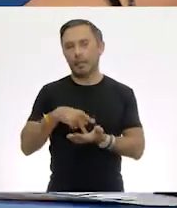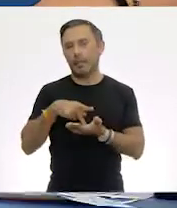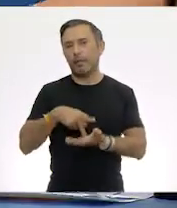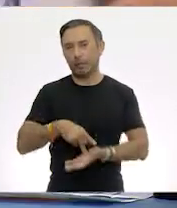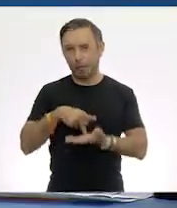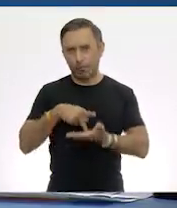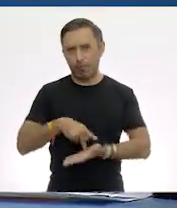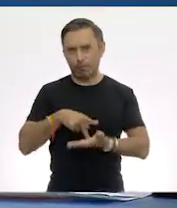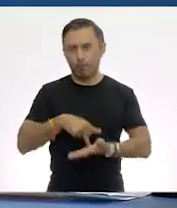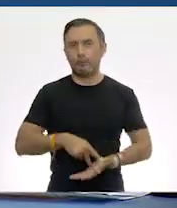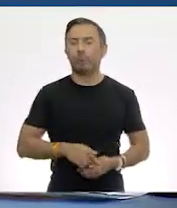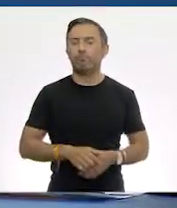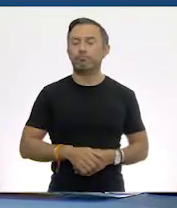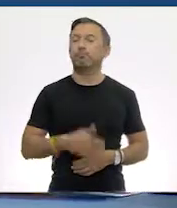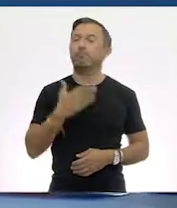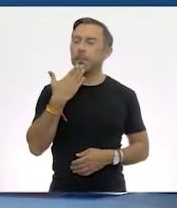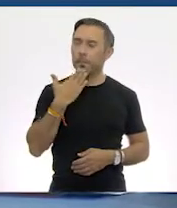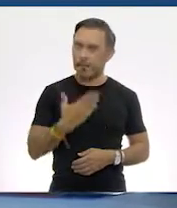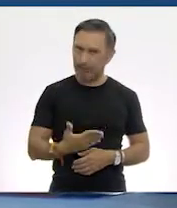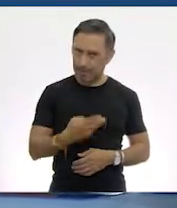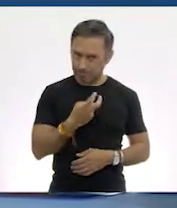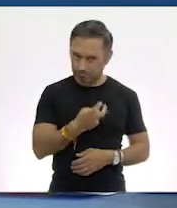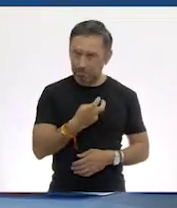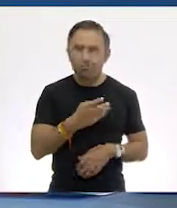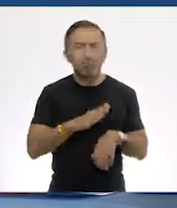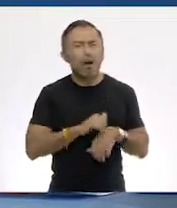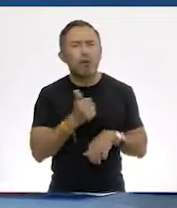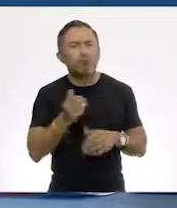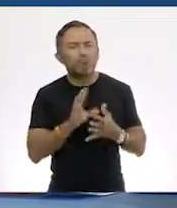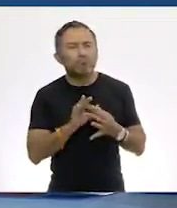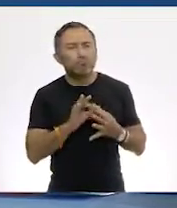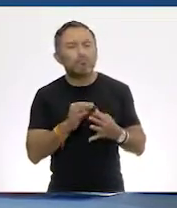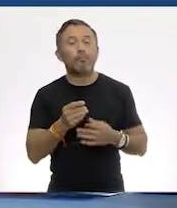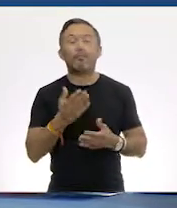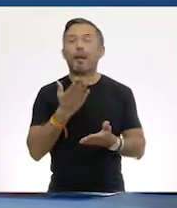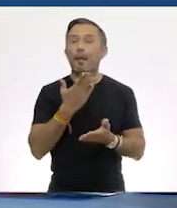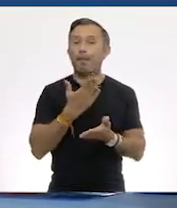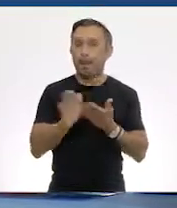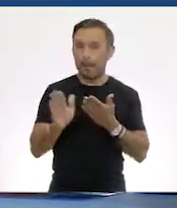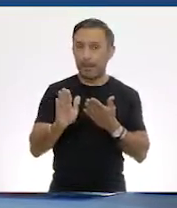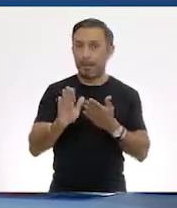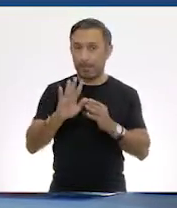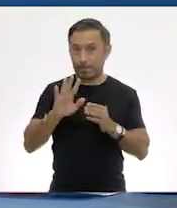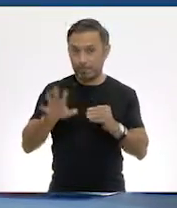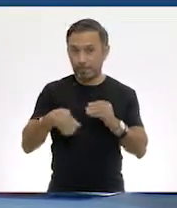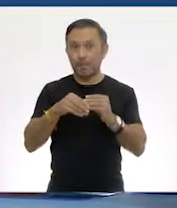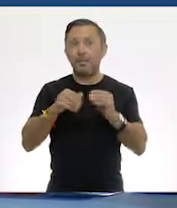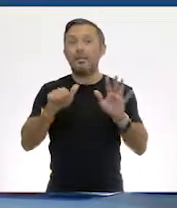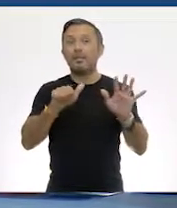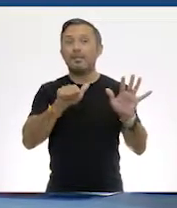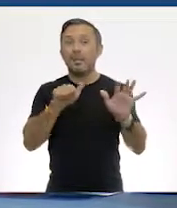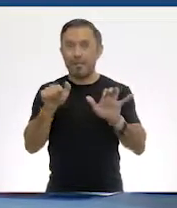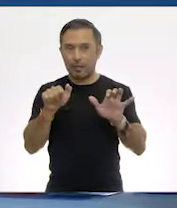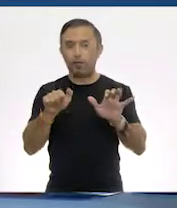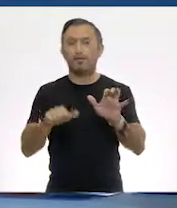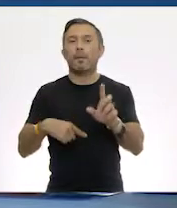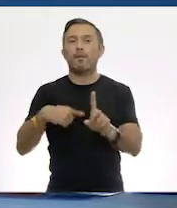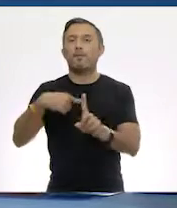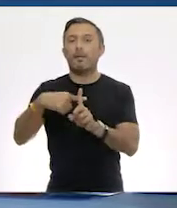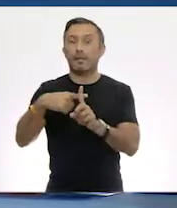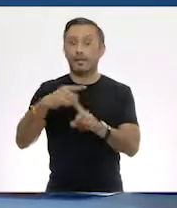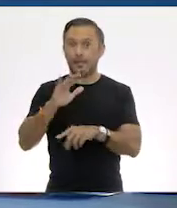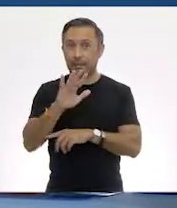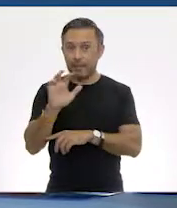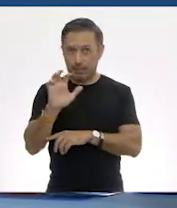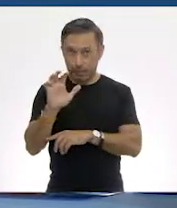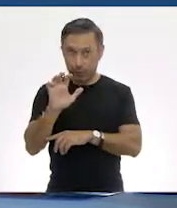Ajá. ¿Y qué más, Y ahí le sumamos 600 más 500 y